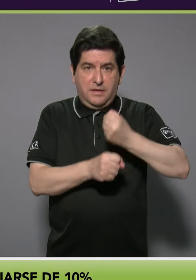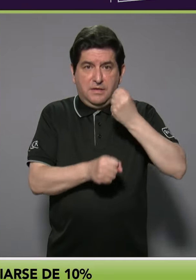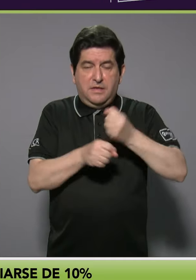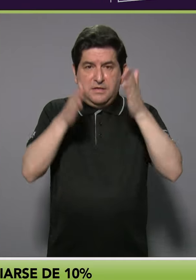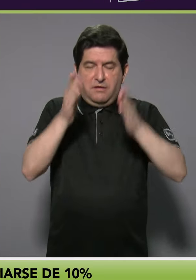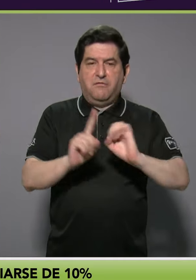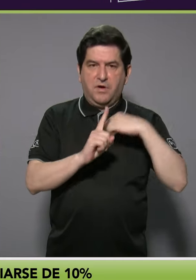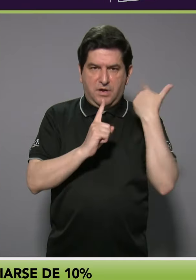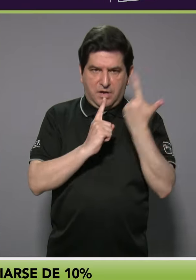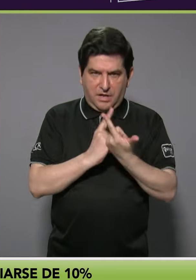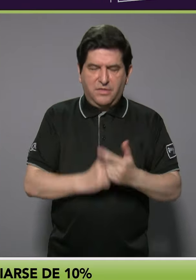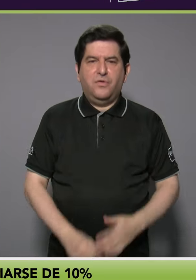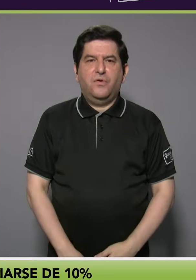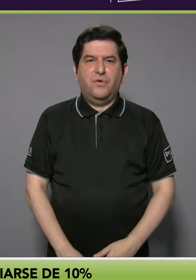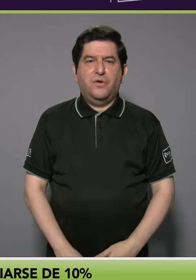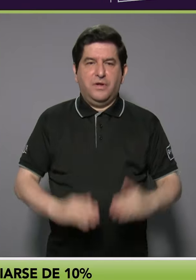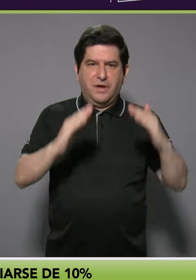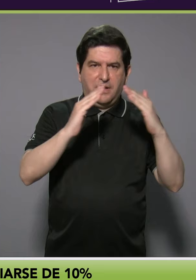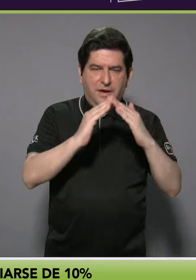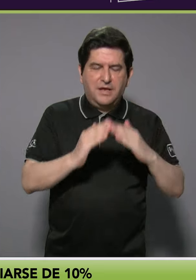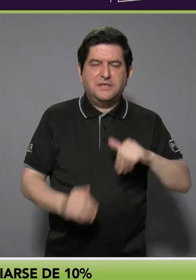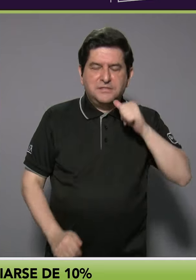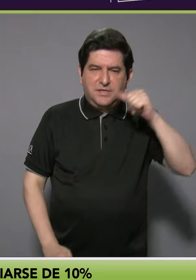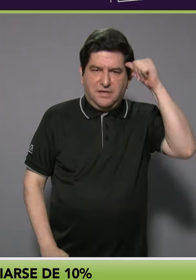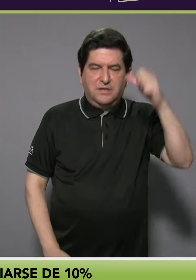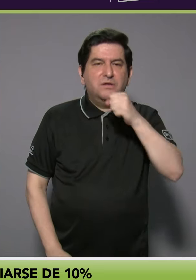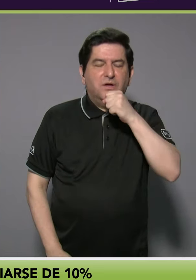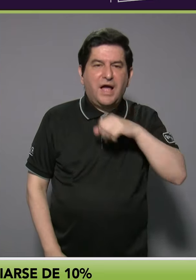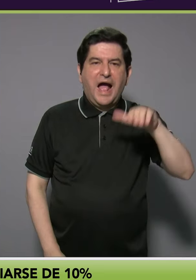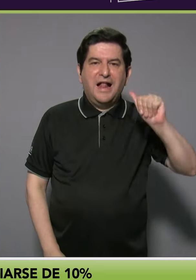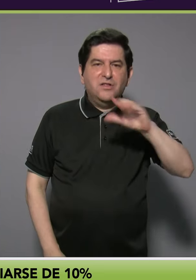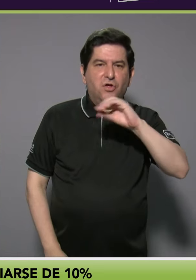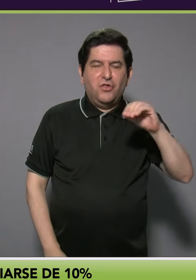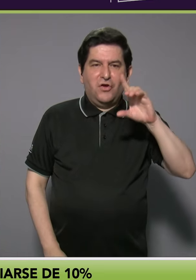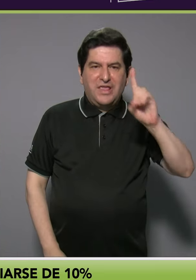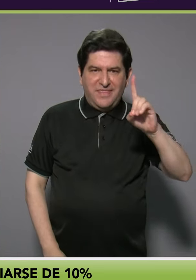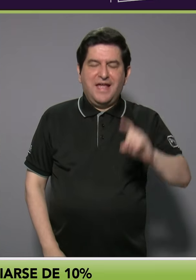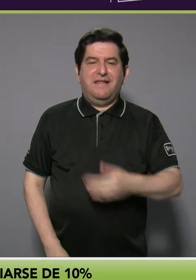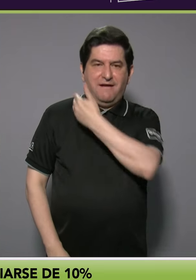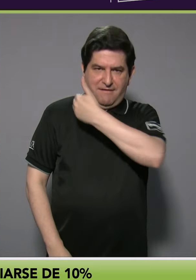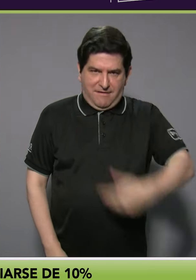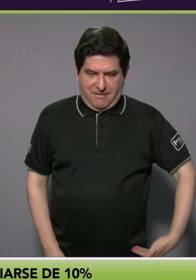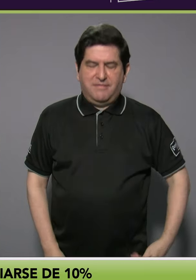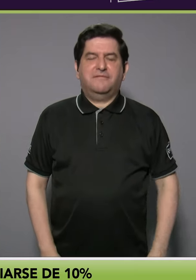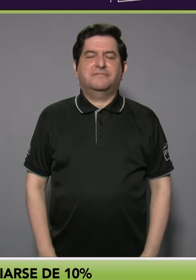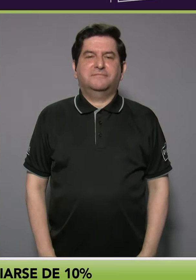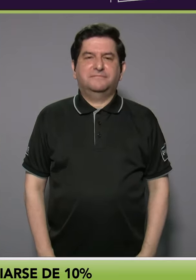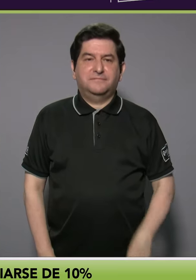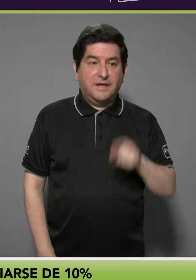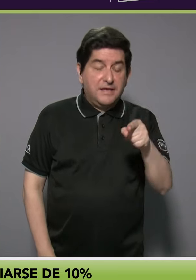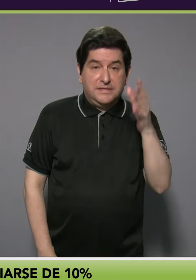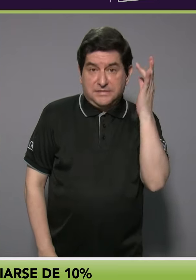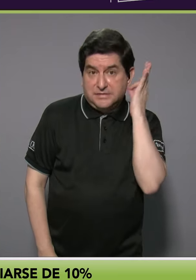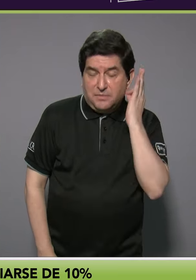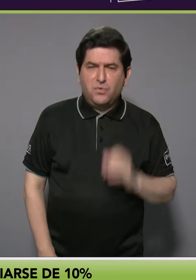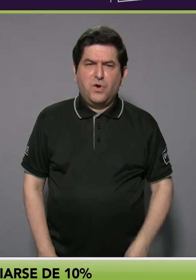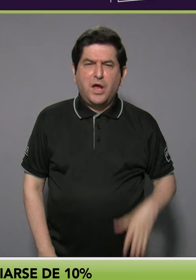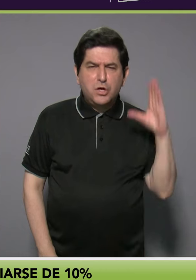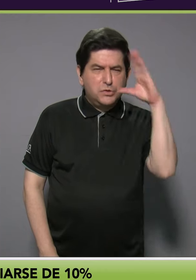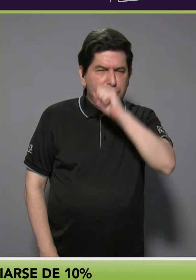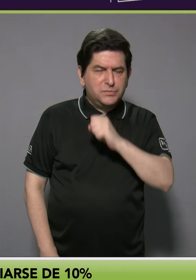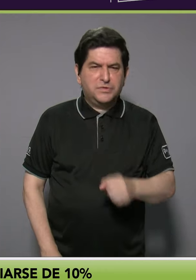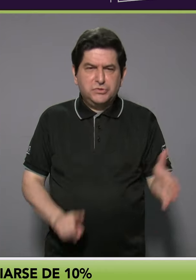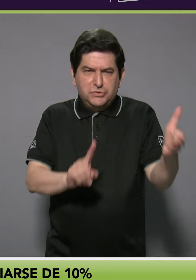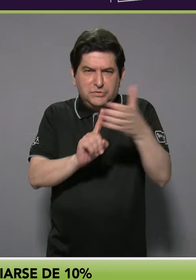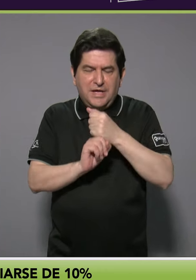como trabajadora social en el hogar para ancianos Alfredo Delia en Heredia. Esta mujer es sospechosa de